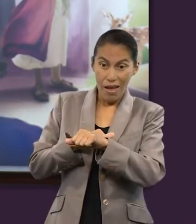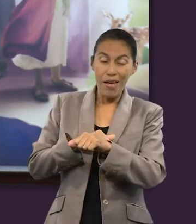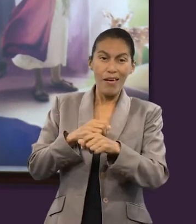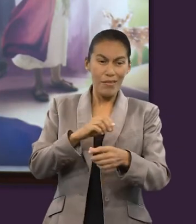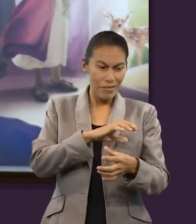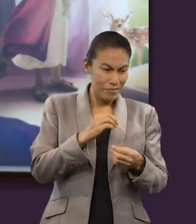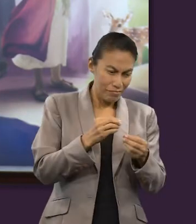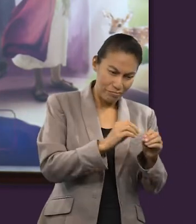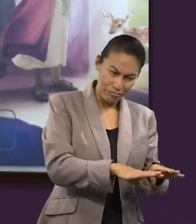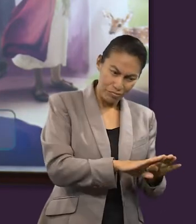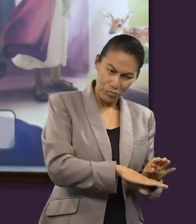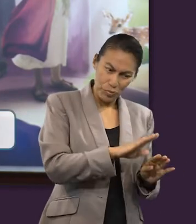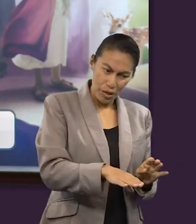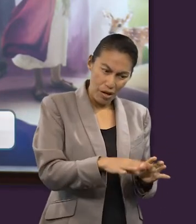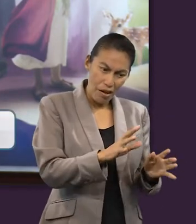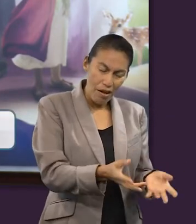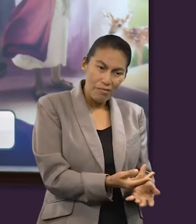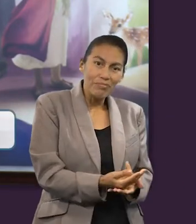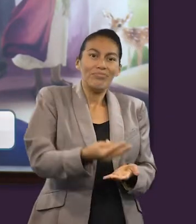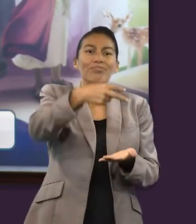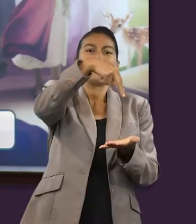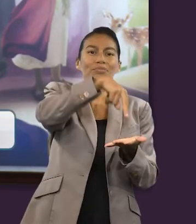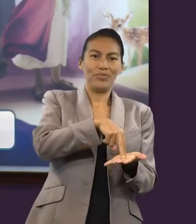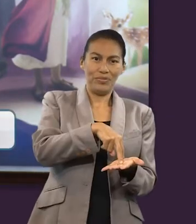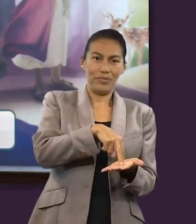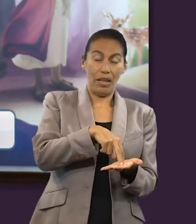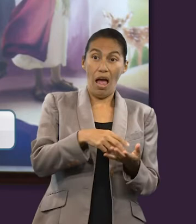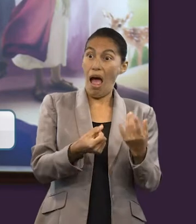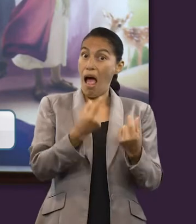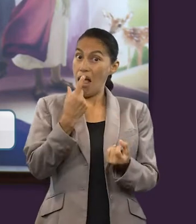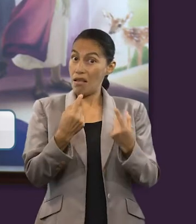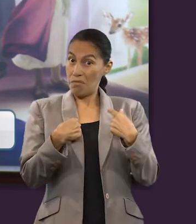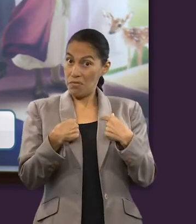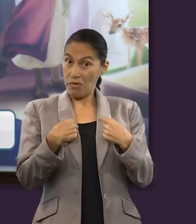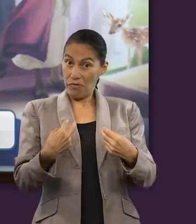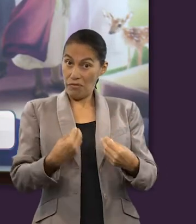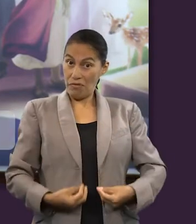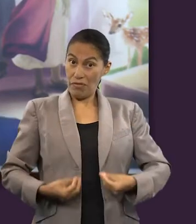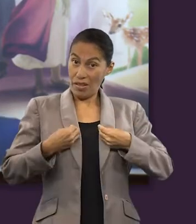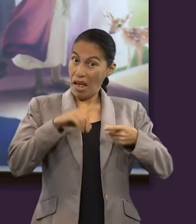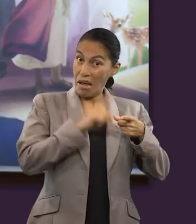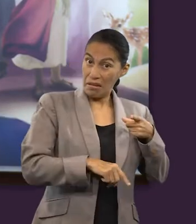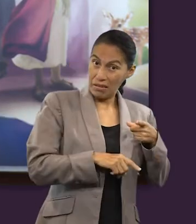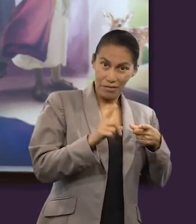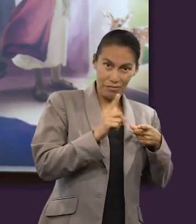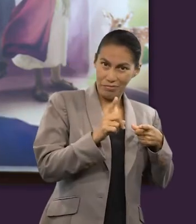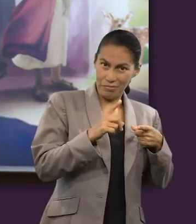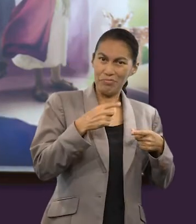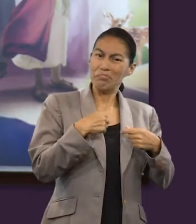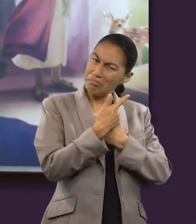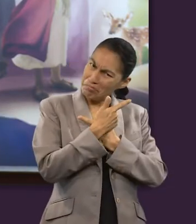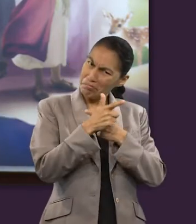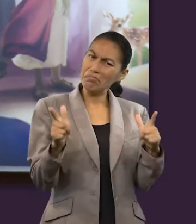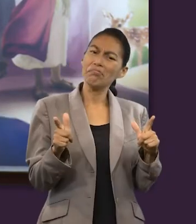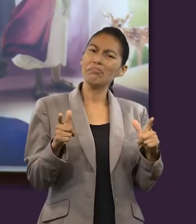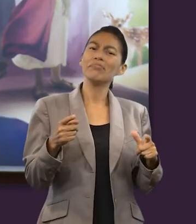volverla a tomar. Nadie me la quita, mas yo la pongo de mí mismo. Tengo